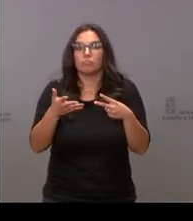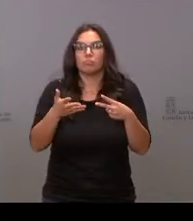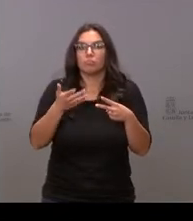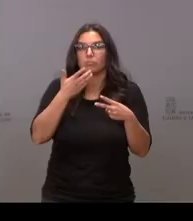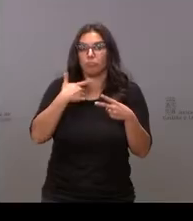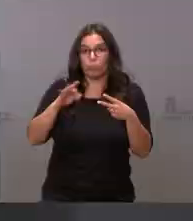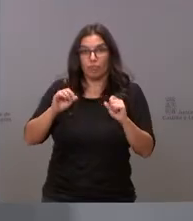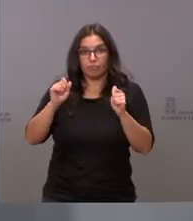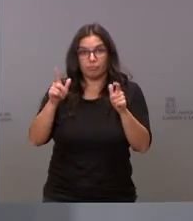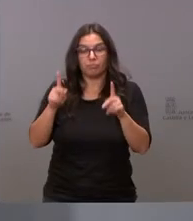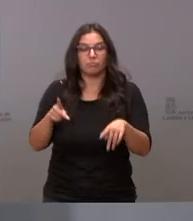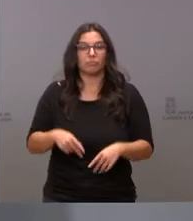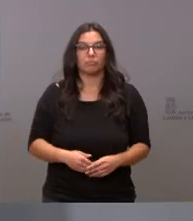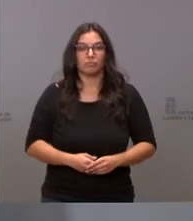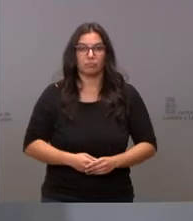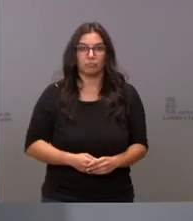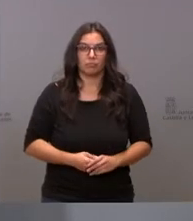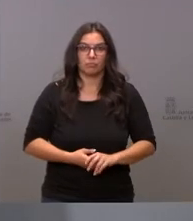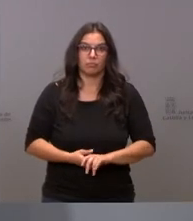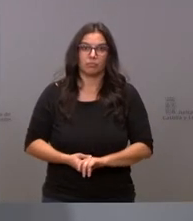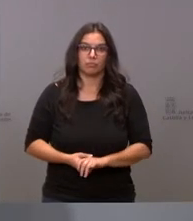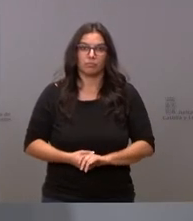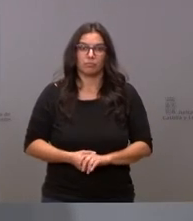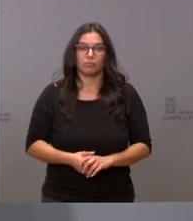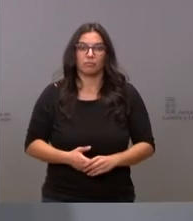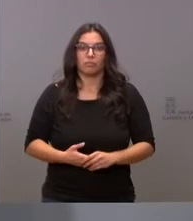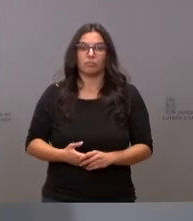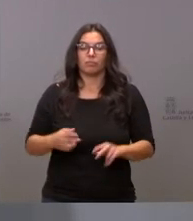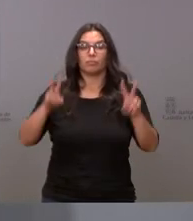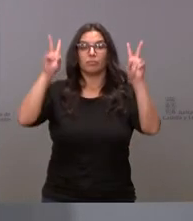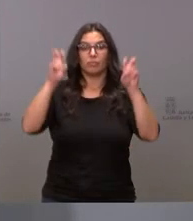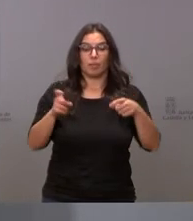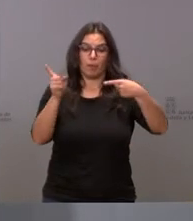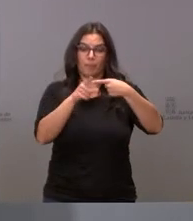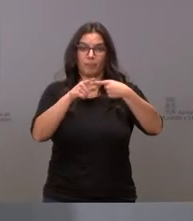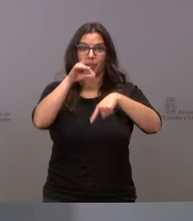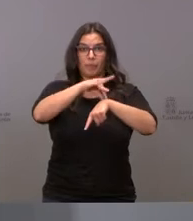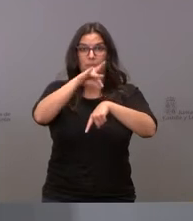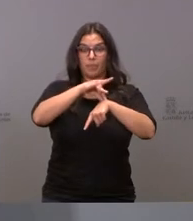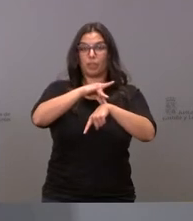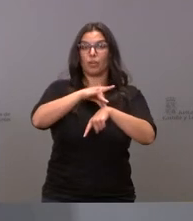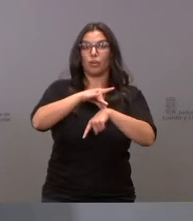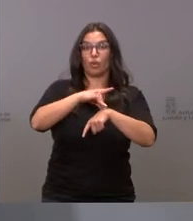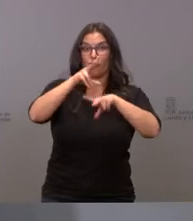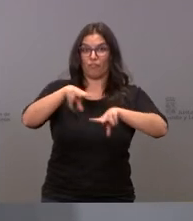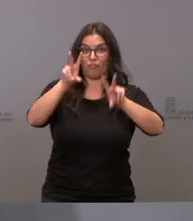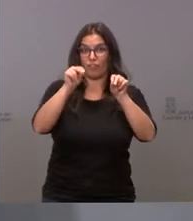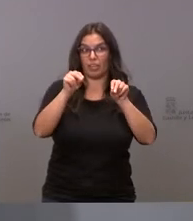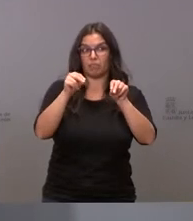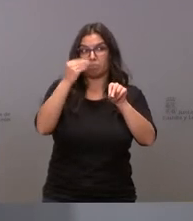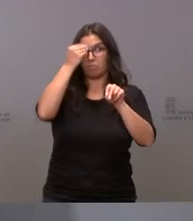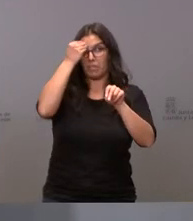a estas cuentas gracias bien sobre el asunto del cese del doctor montero yo creo que lo he expresado con mucha claridad pero voy a decirlo